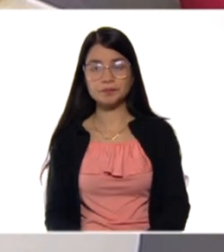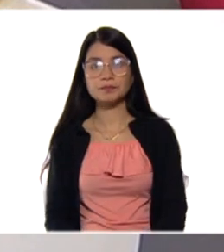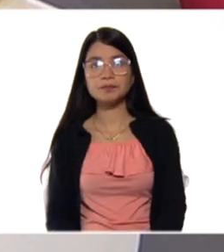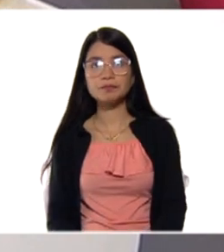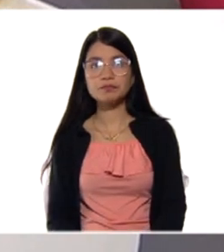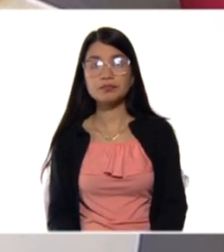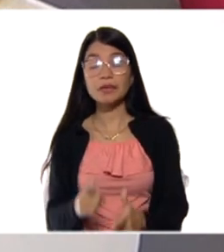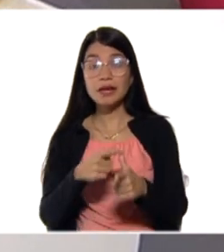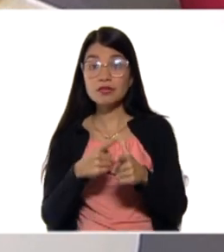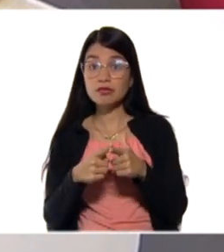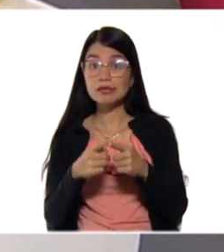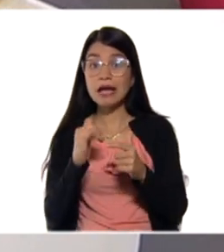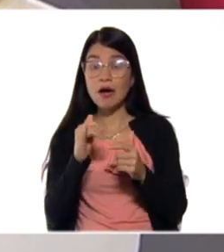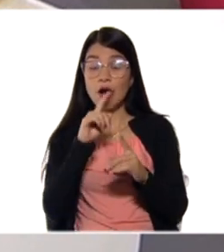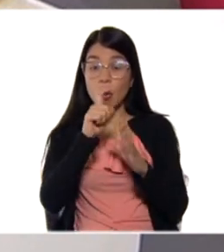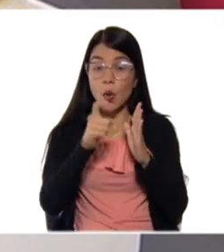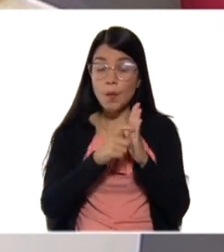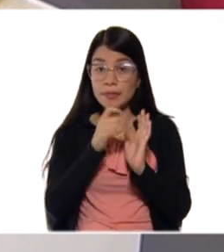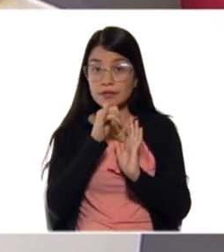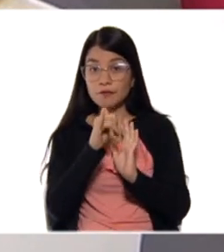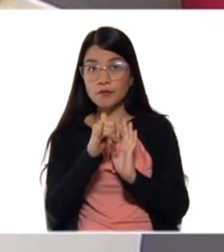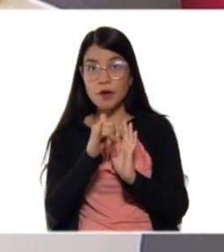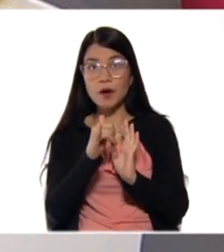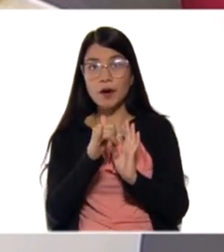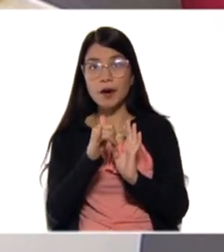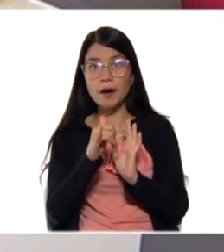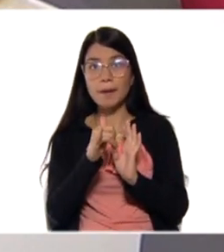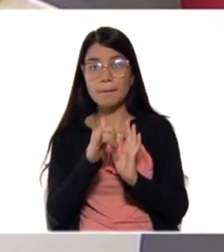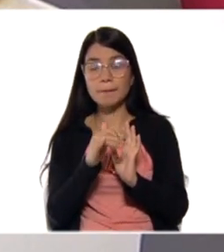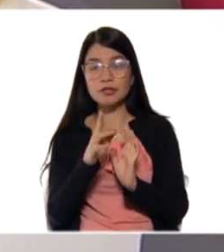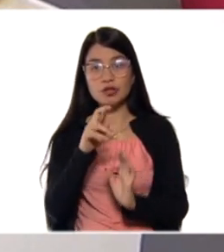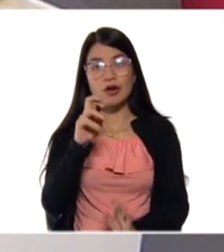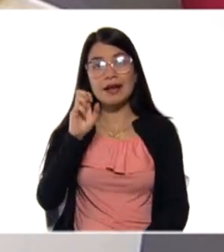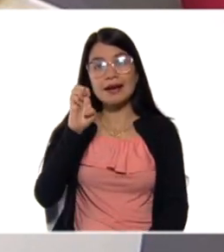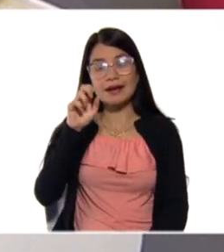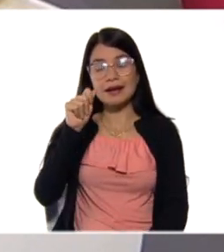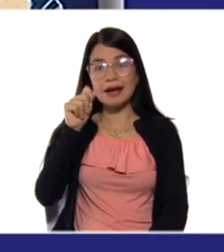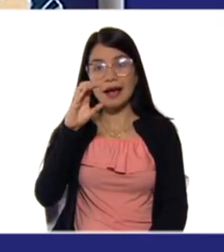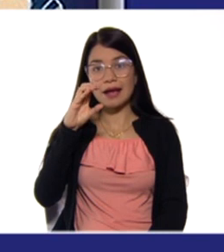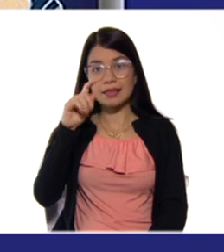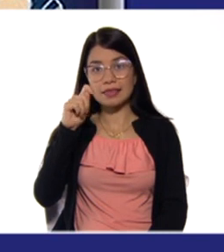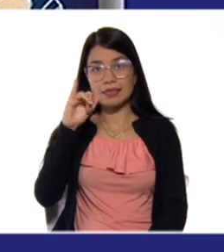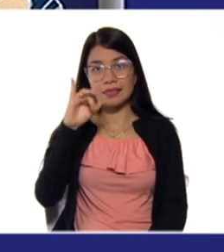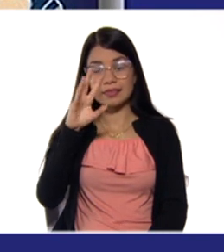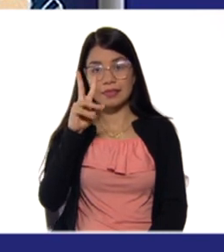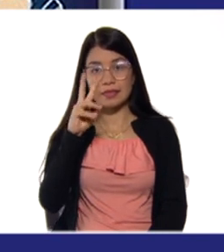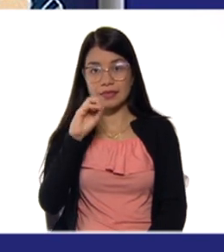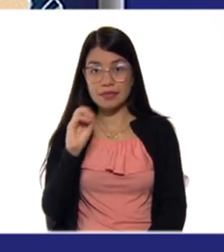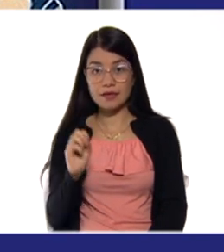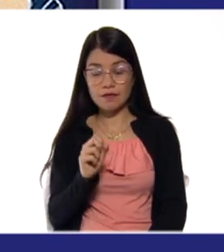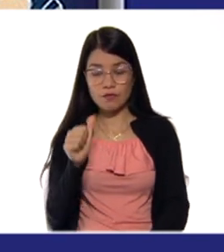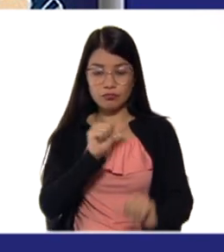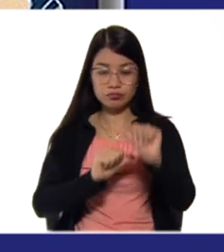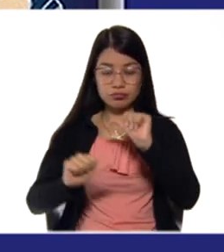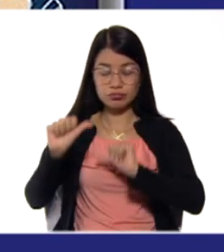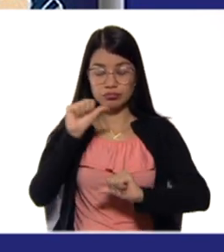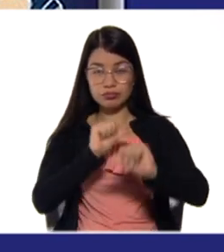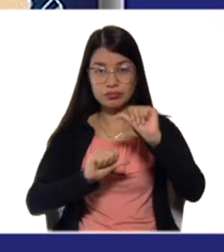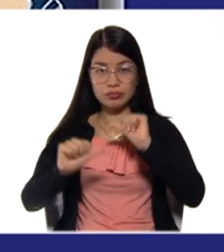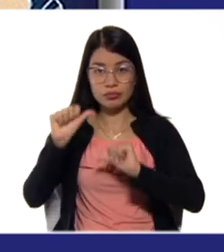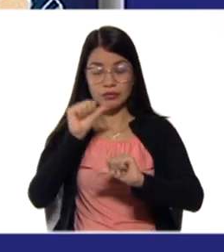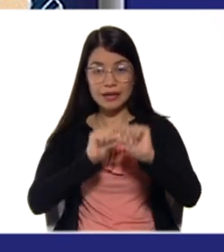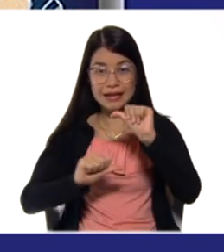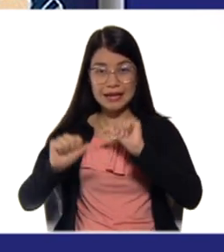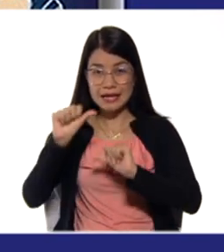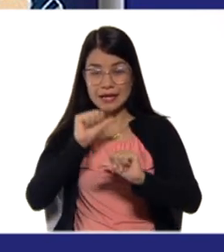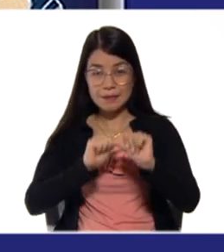reactivos y productos. Cuando hay una reacción química, ¿bien?, en esa